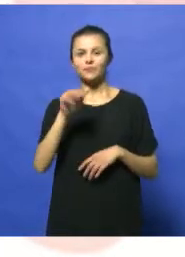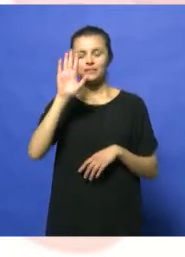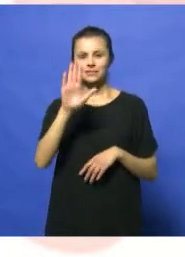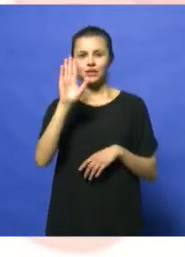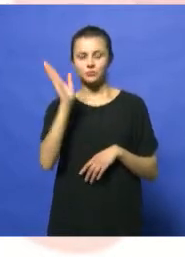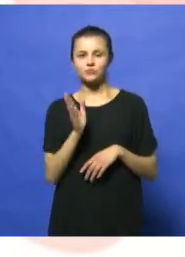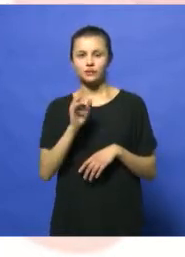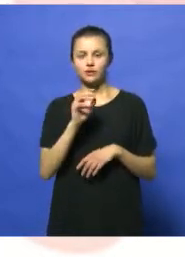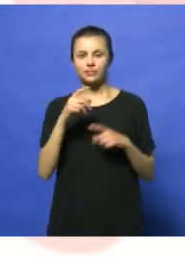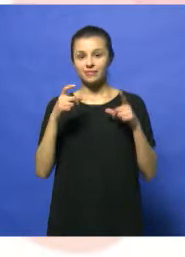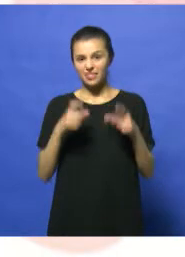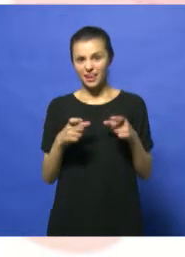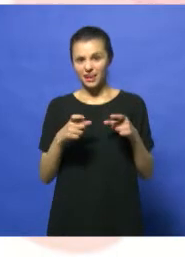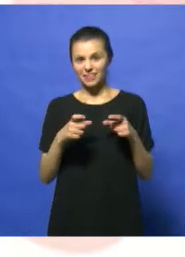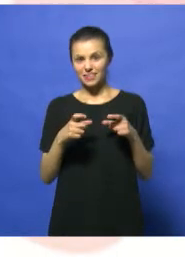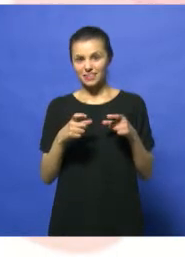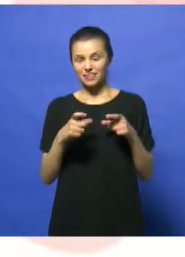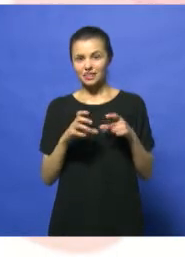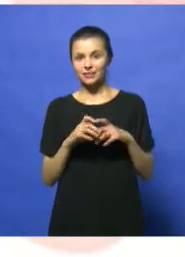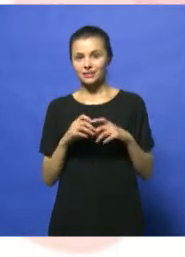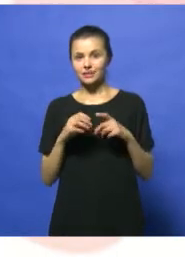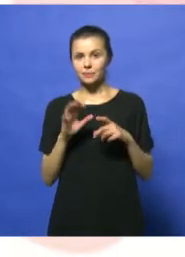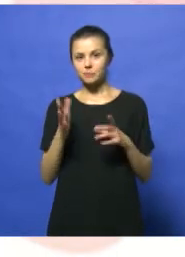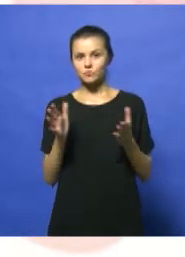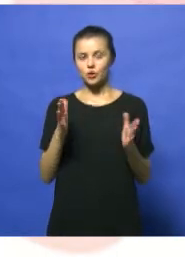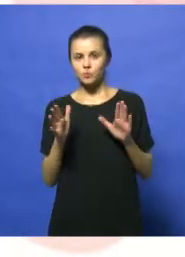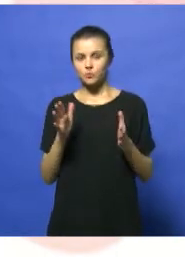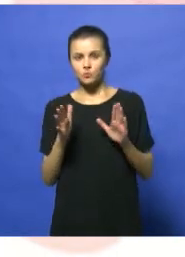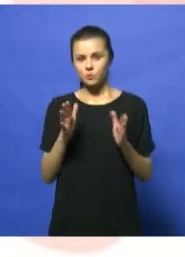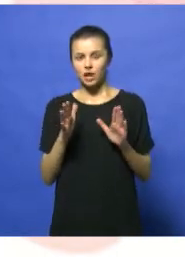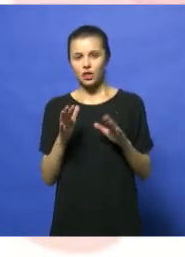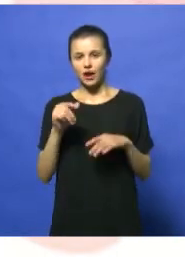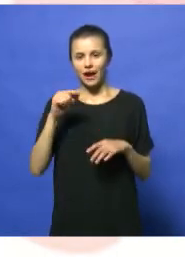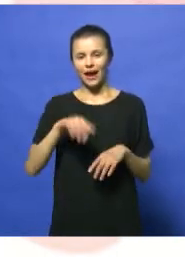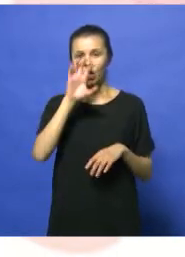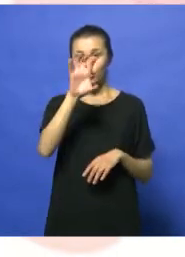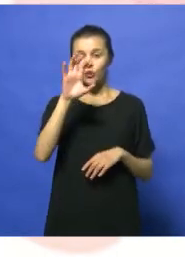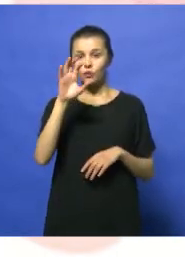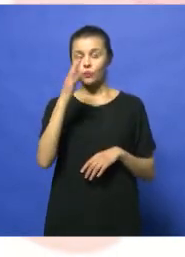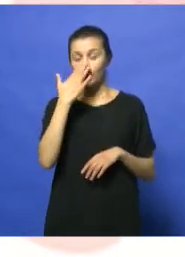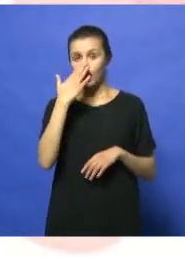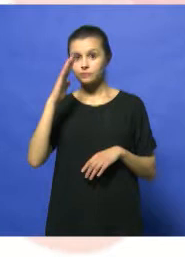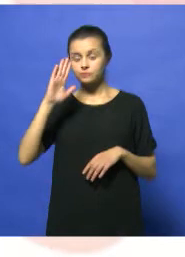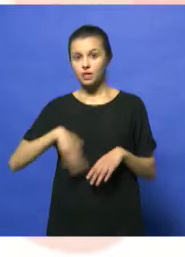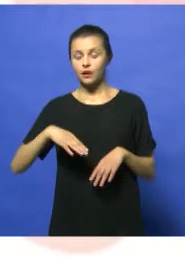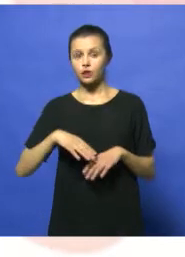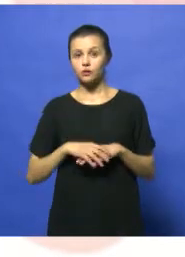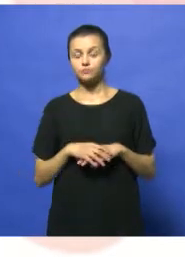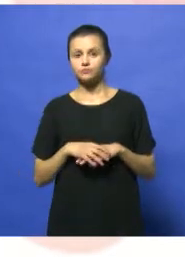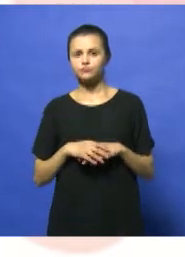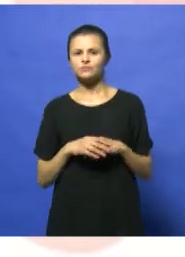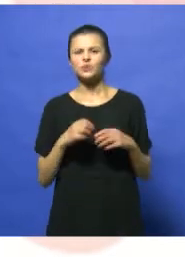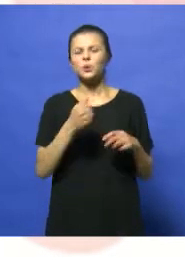promedio. Bueno, acá hay algo parecido a lo que decía Cerezo, aunque es un poco más bajo en Córdoba. Ticket promedio, o sea, ¿cuánto gastó en